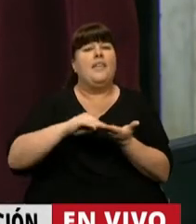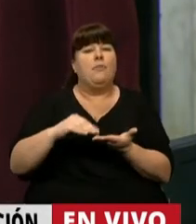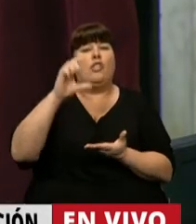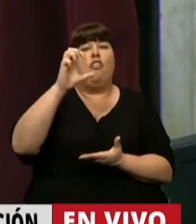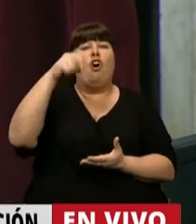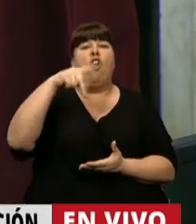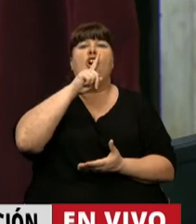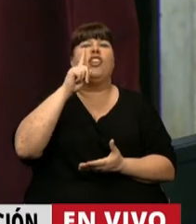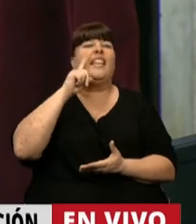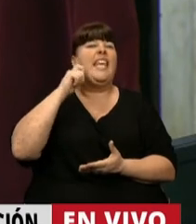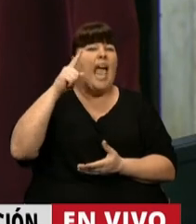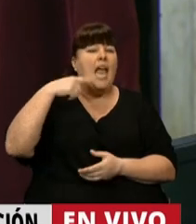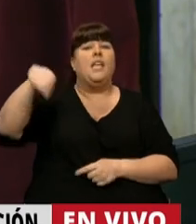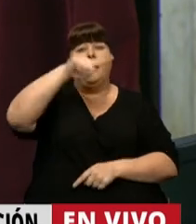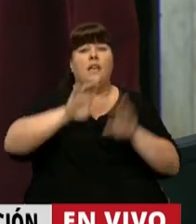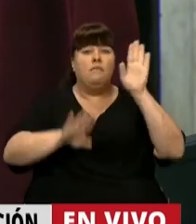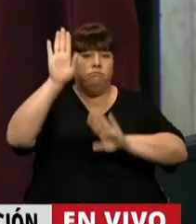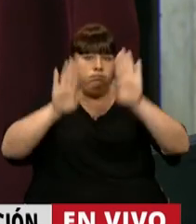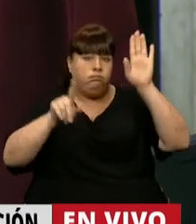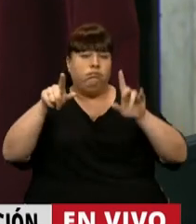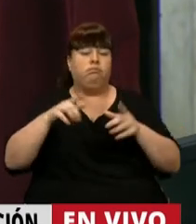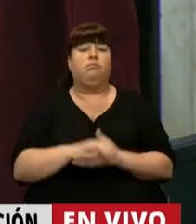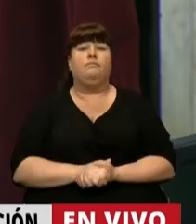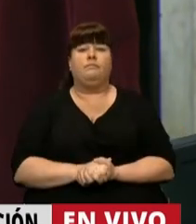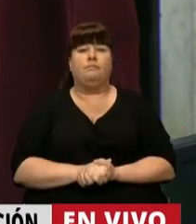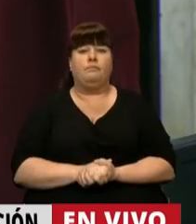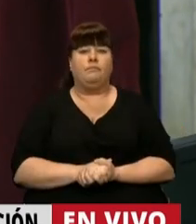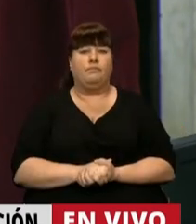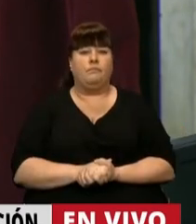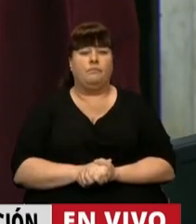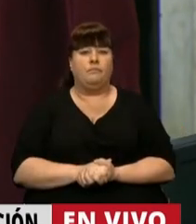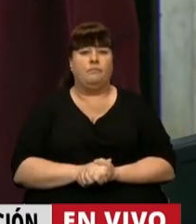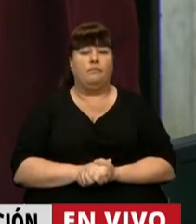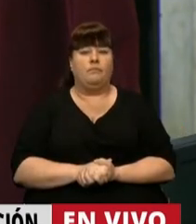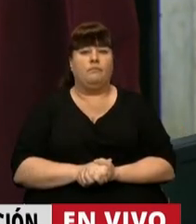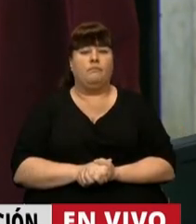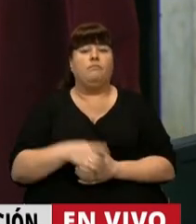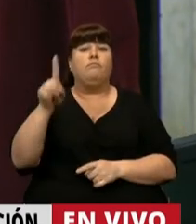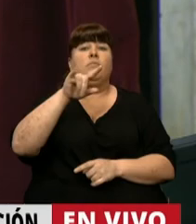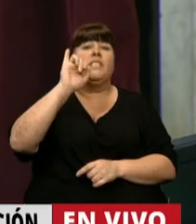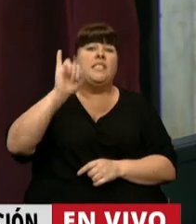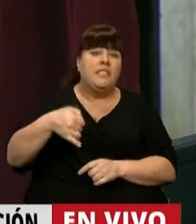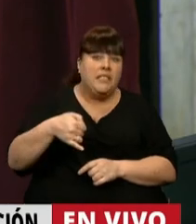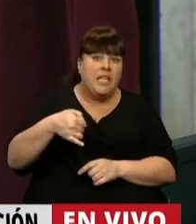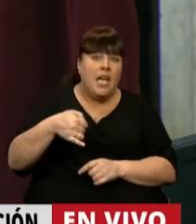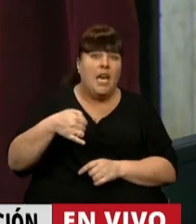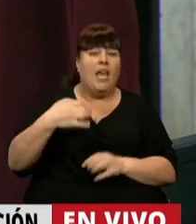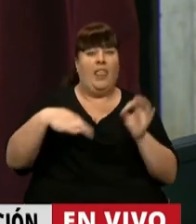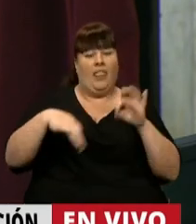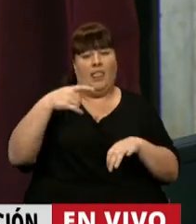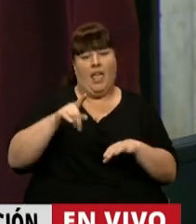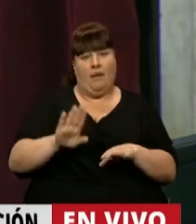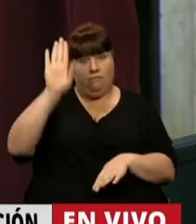diputado Luis Contigiani, se pone en consideración de este cuerpo. Los que estén por la afirmativa,